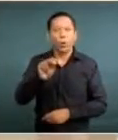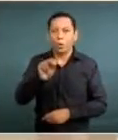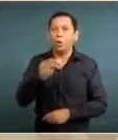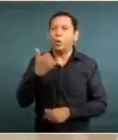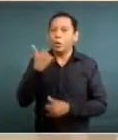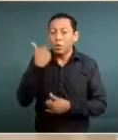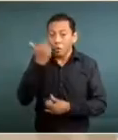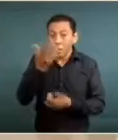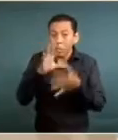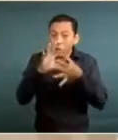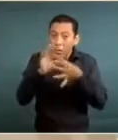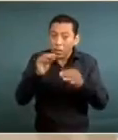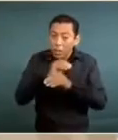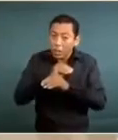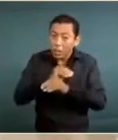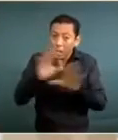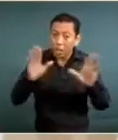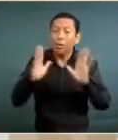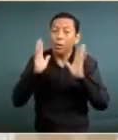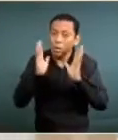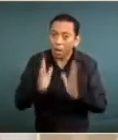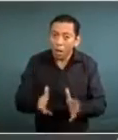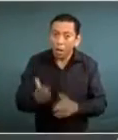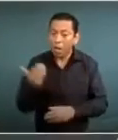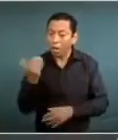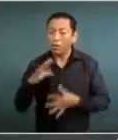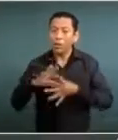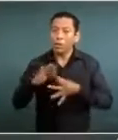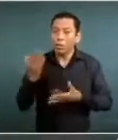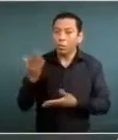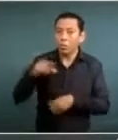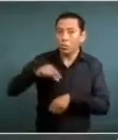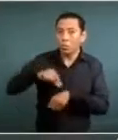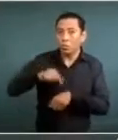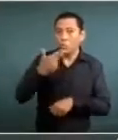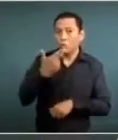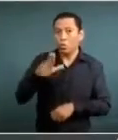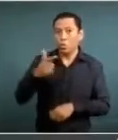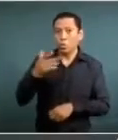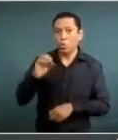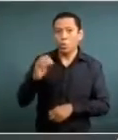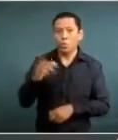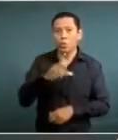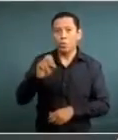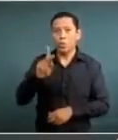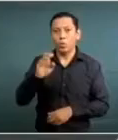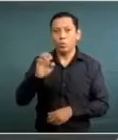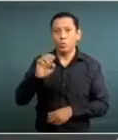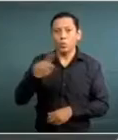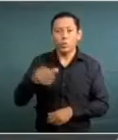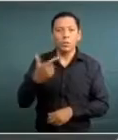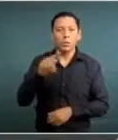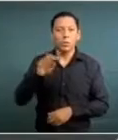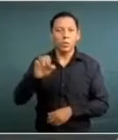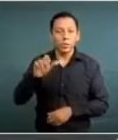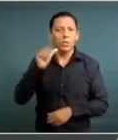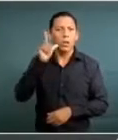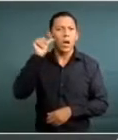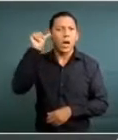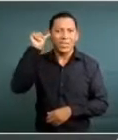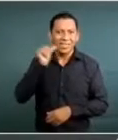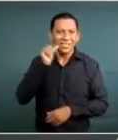lo explicó el doctor Hugo López-Gatell ayer por la